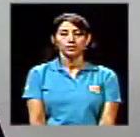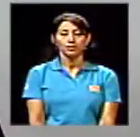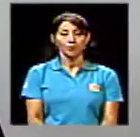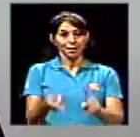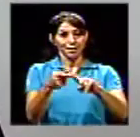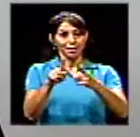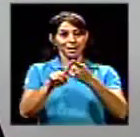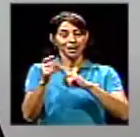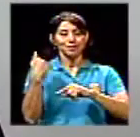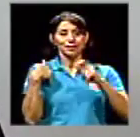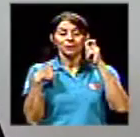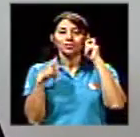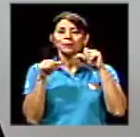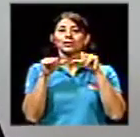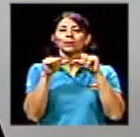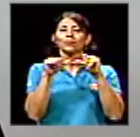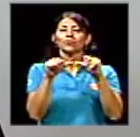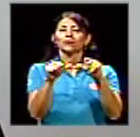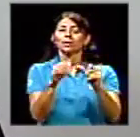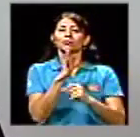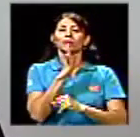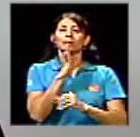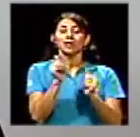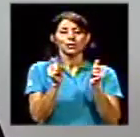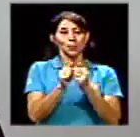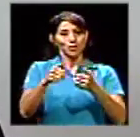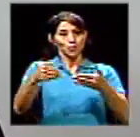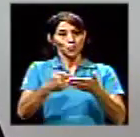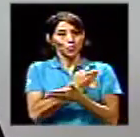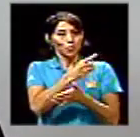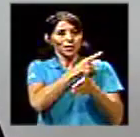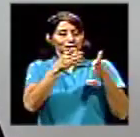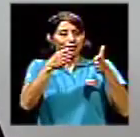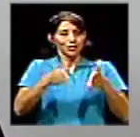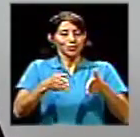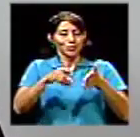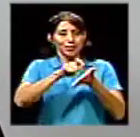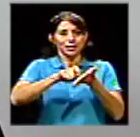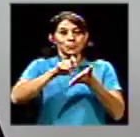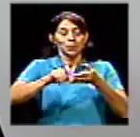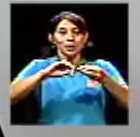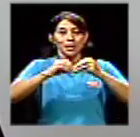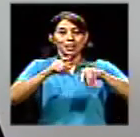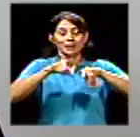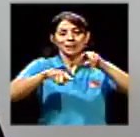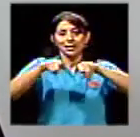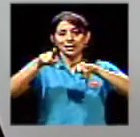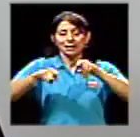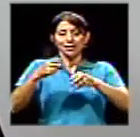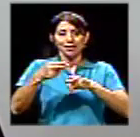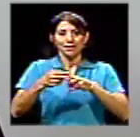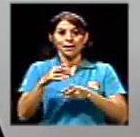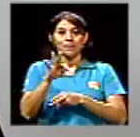Continuamos, amigas y amigos, conversando con el nuevo director de la Escuela de Estadística, don Fernando Ramírez.